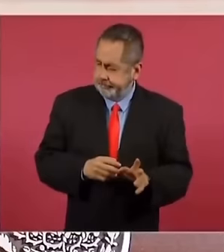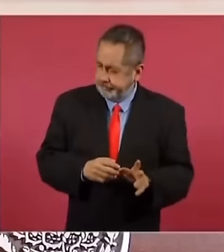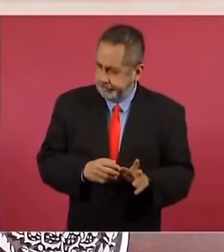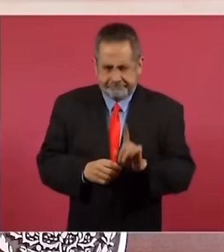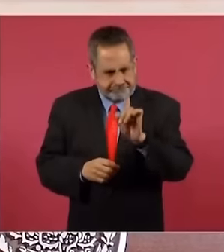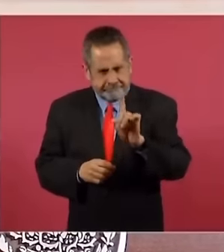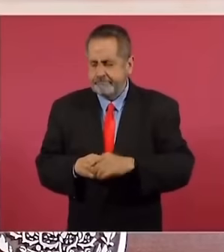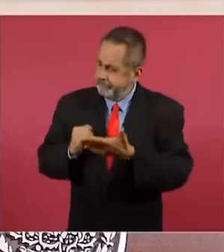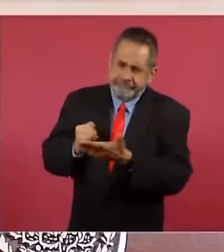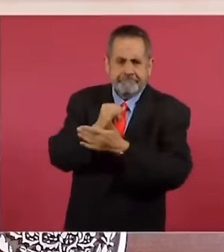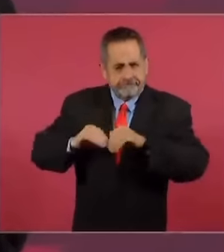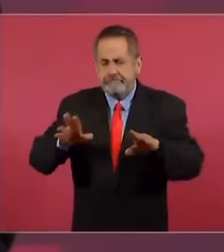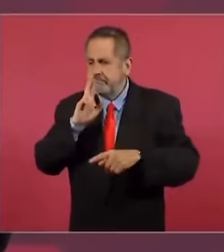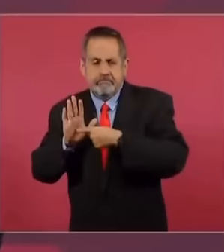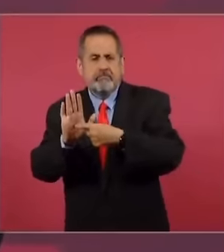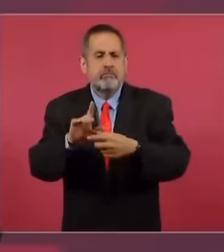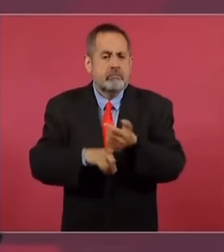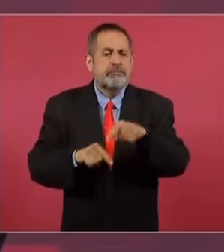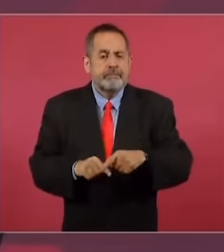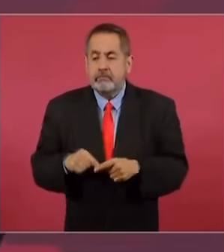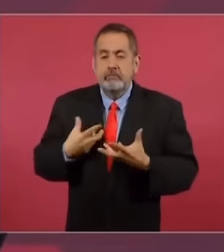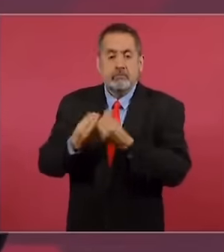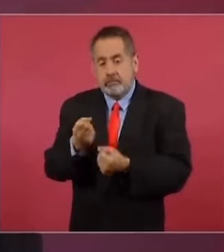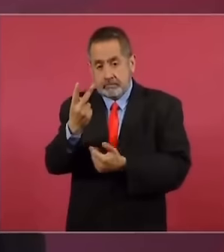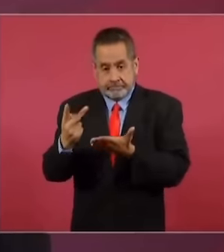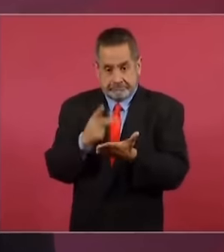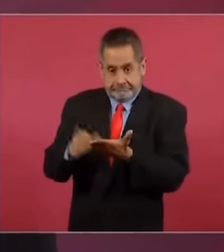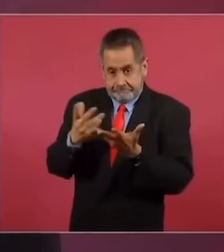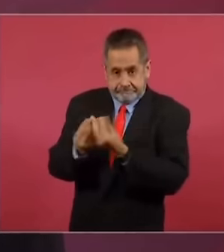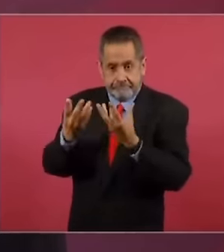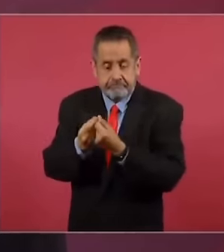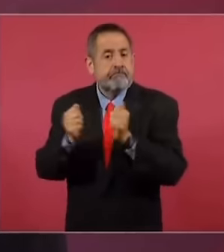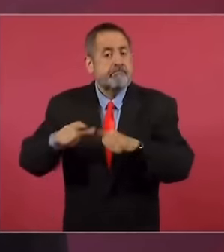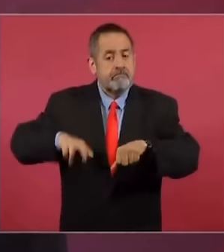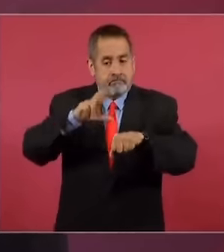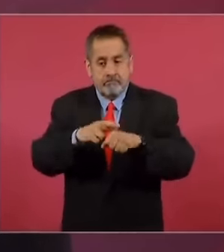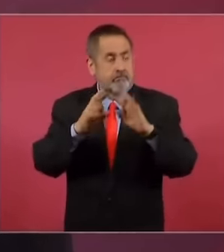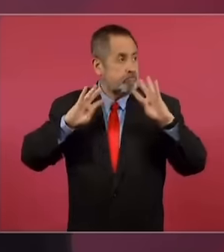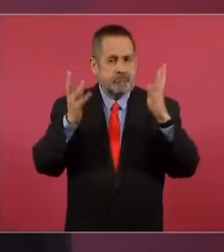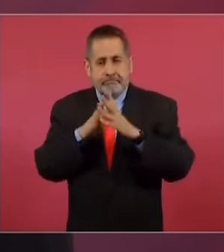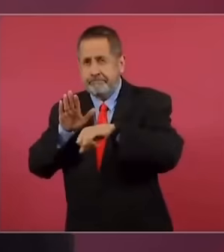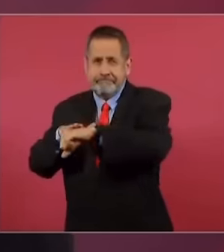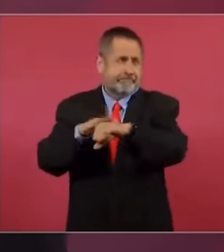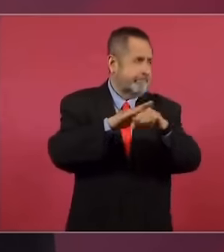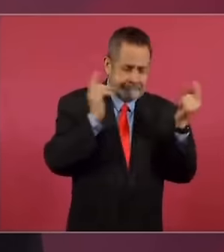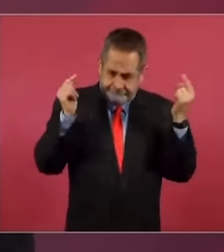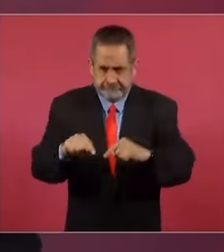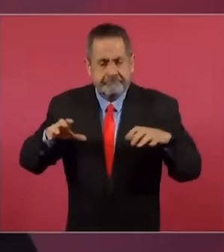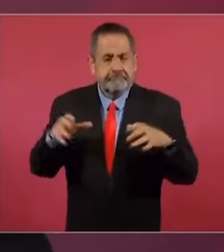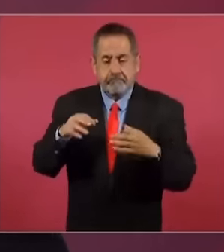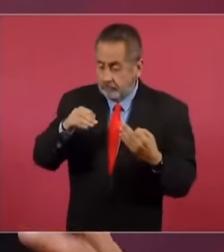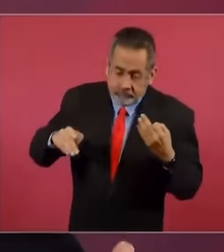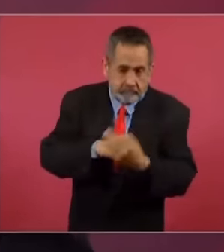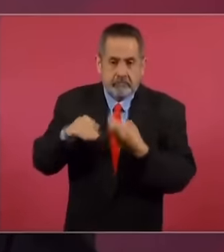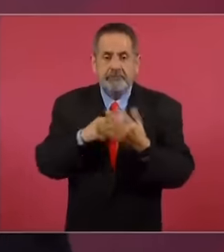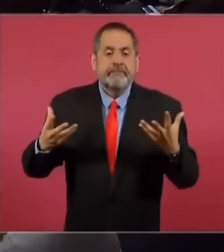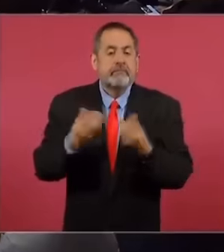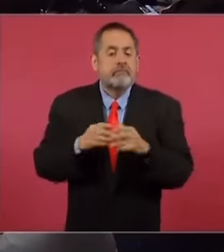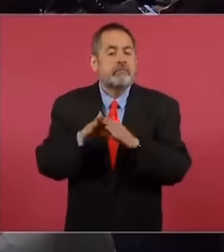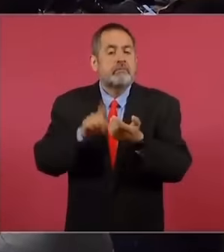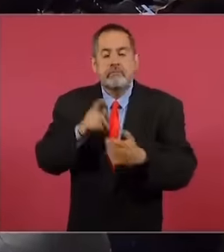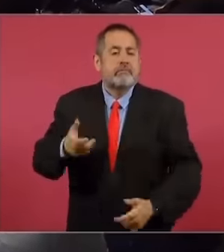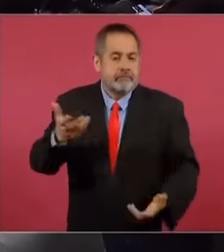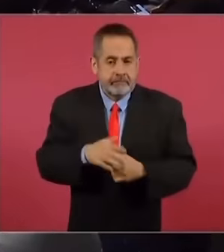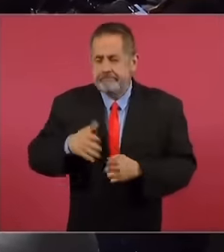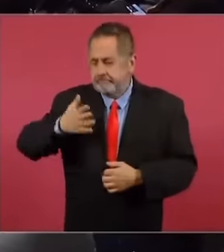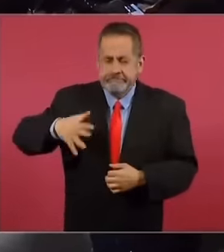tomamos la decisión aquí, incluso me reuní dos veces con los gobernadores y los convoqué para que entre todos lleváramos